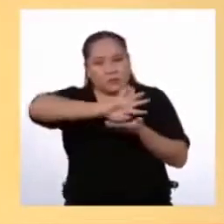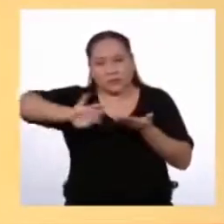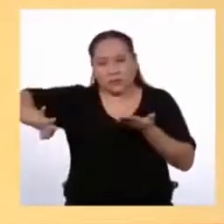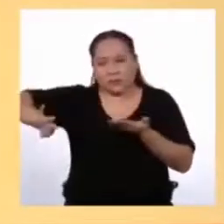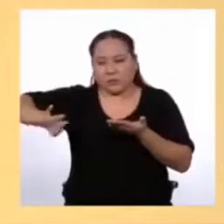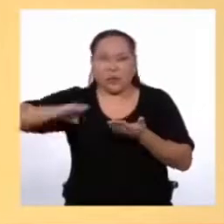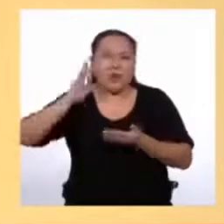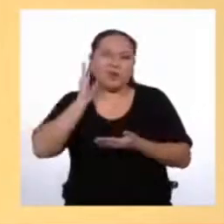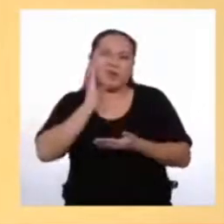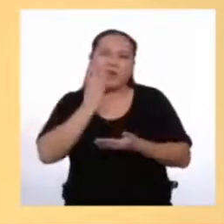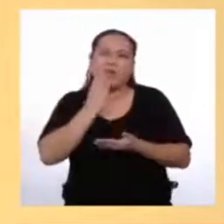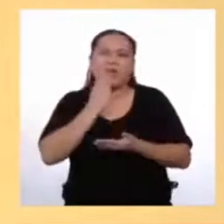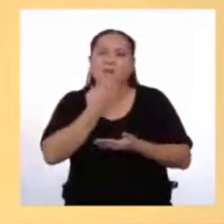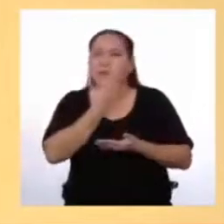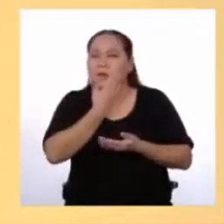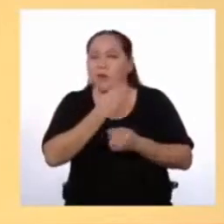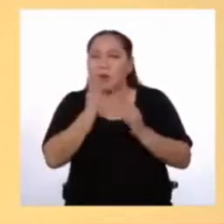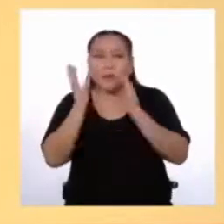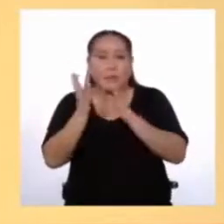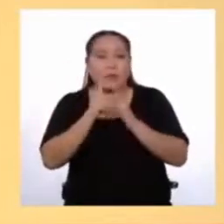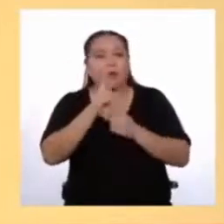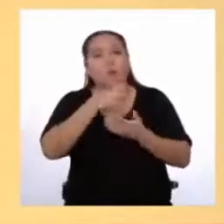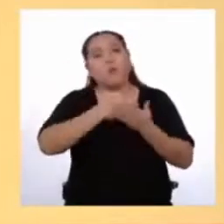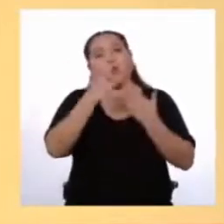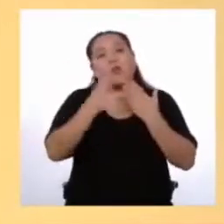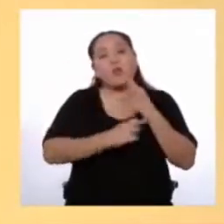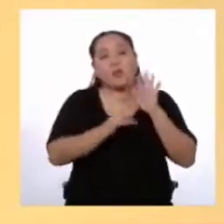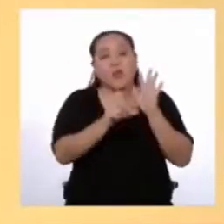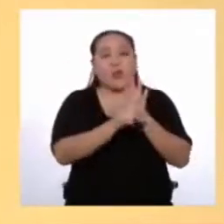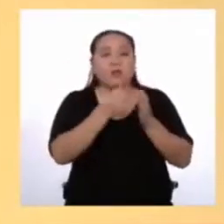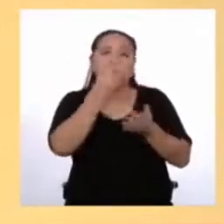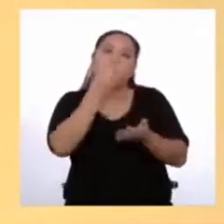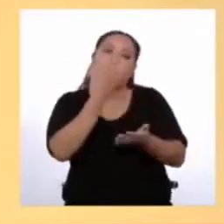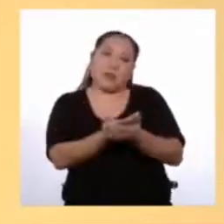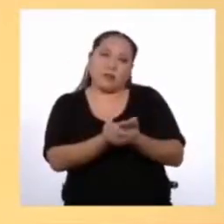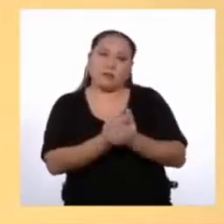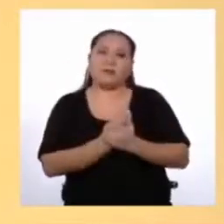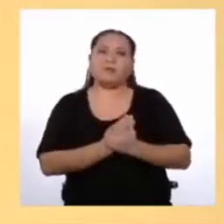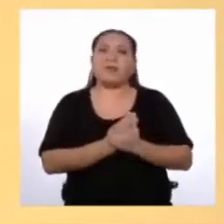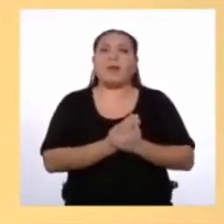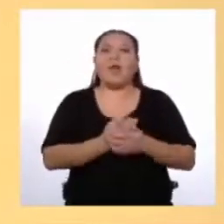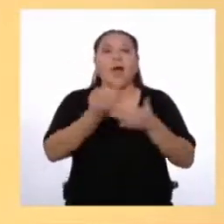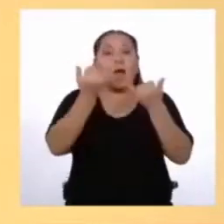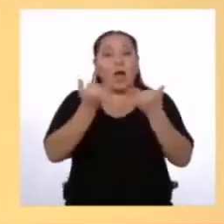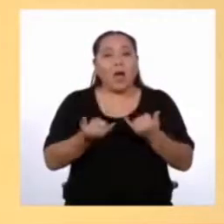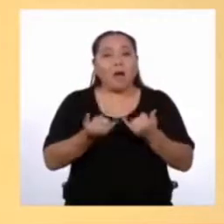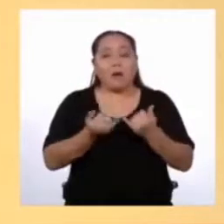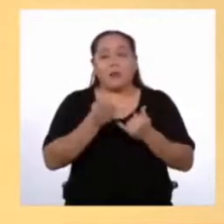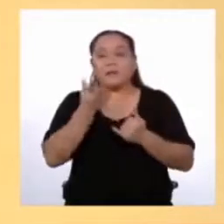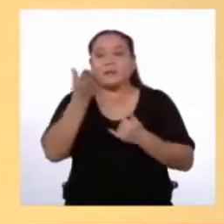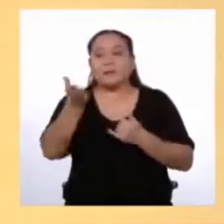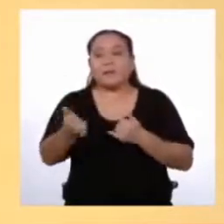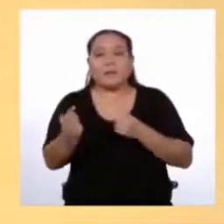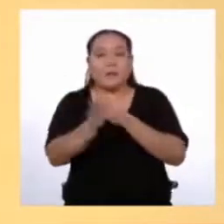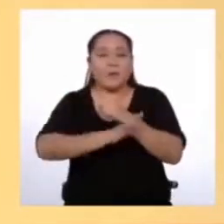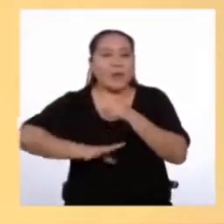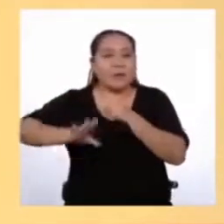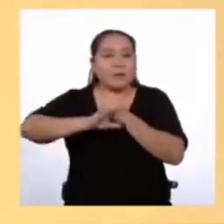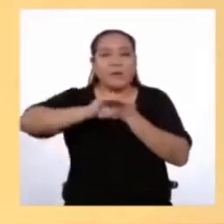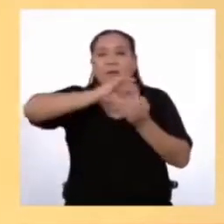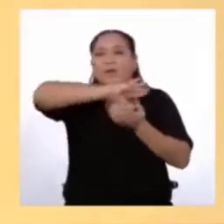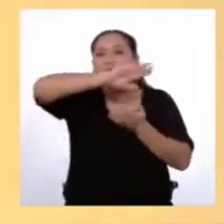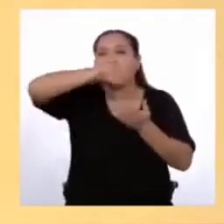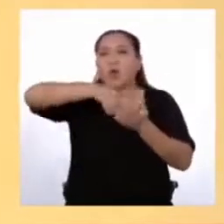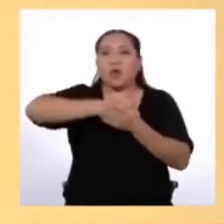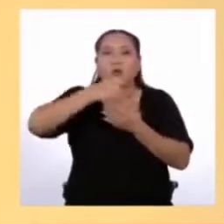servilleta Y armarás un proyecto de ley como debe de ser Ahora, vayamos a la base de todo proyecto de